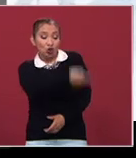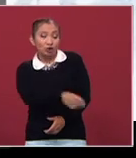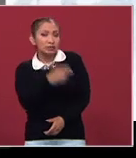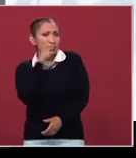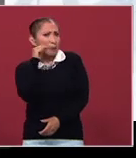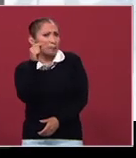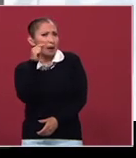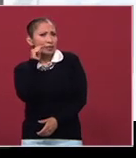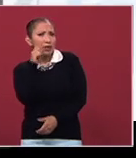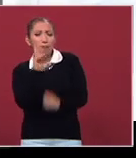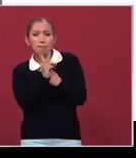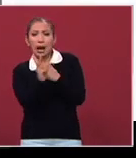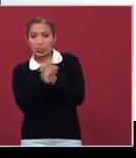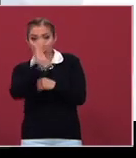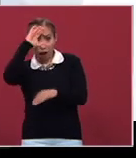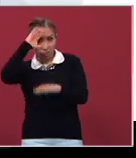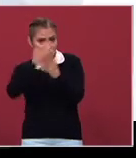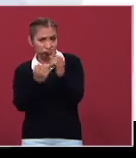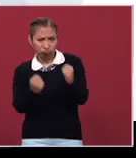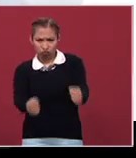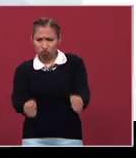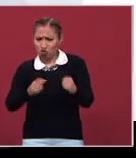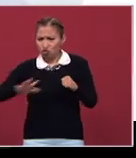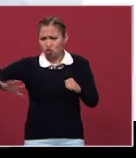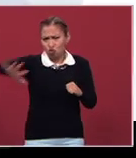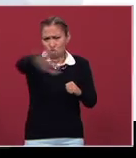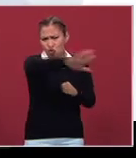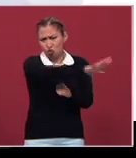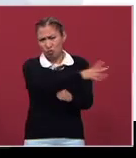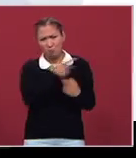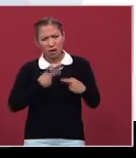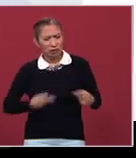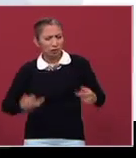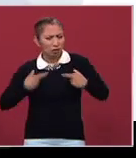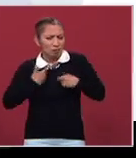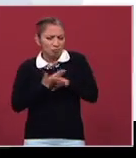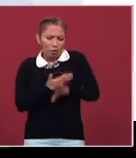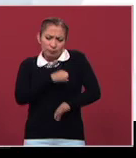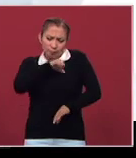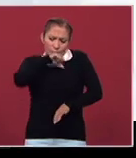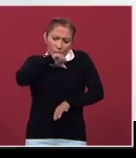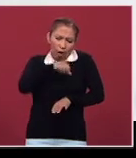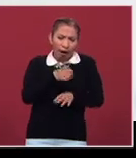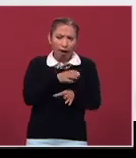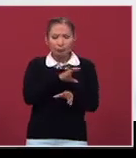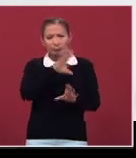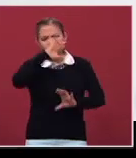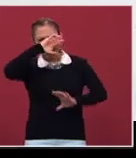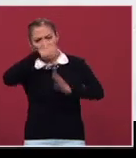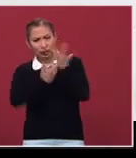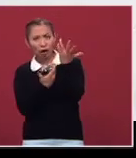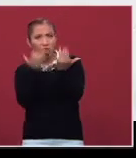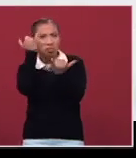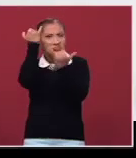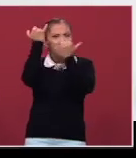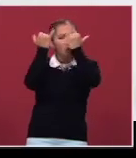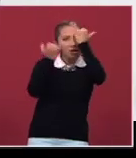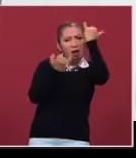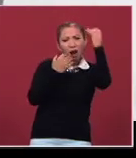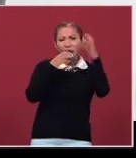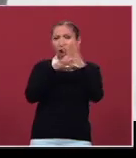suerte, en un país católico como nuestro, tan lleno de misticismo,